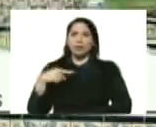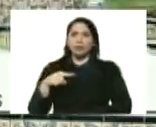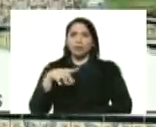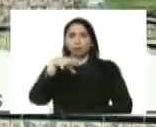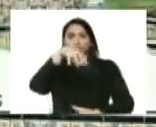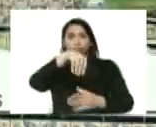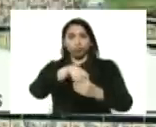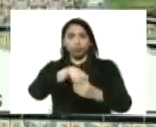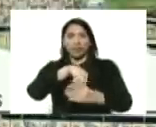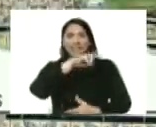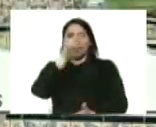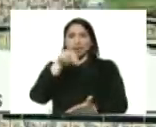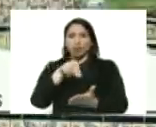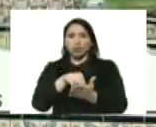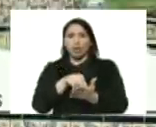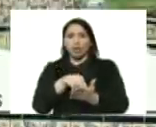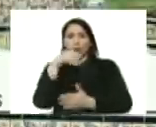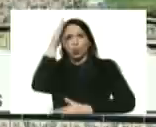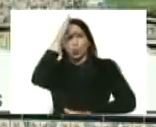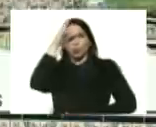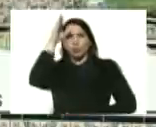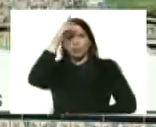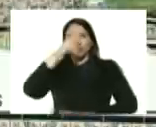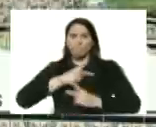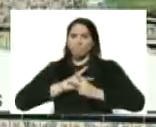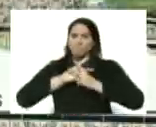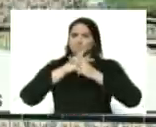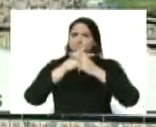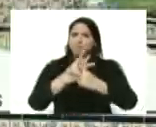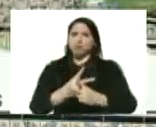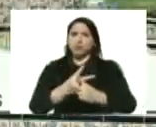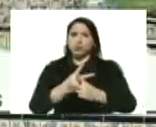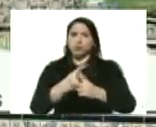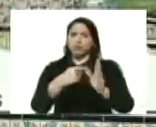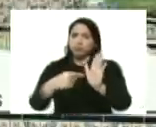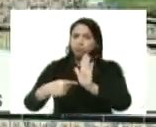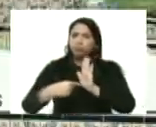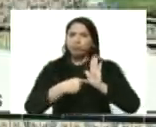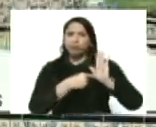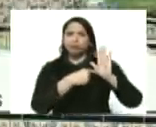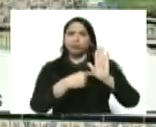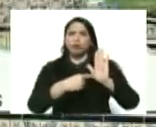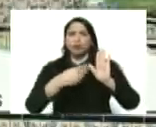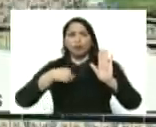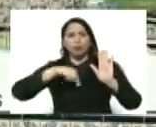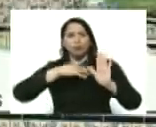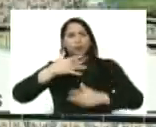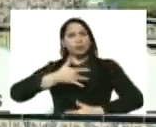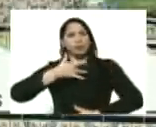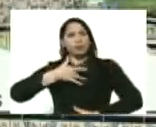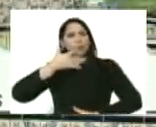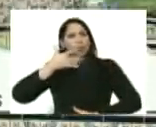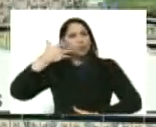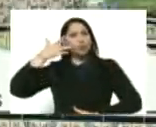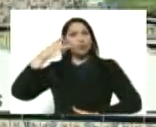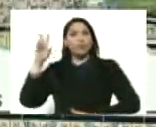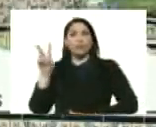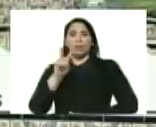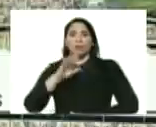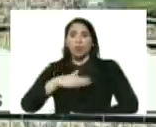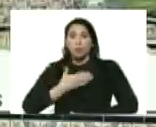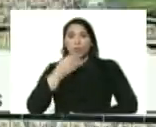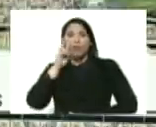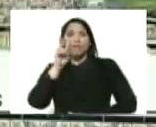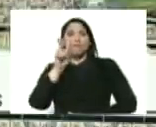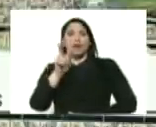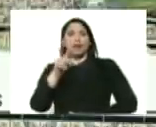cuarentena nacional consciente, voluntaria, ejemplar, y nos sentimos orgullosos de que Venezuela pueda haber